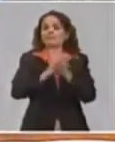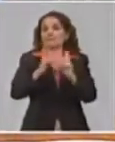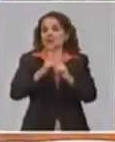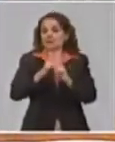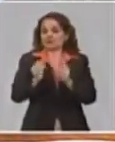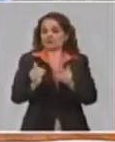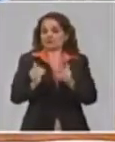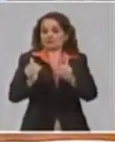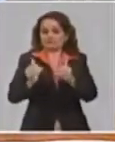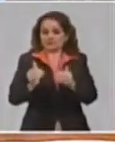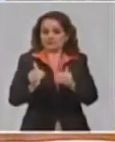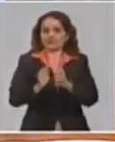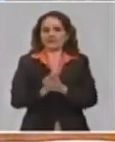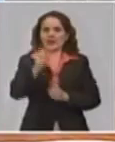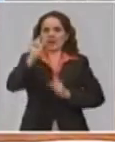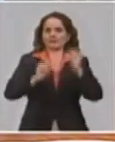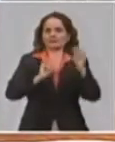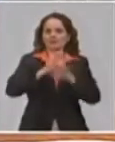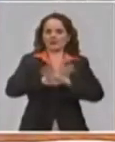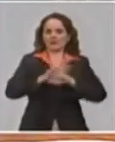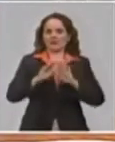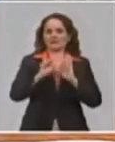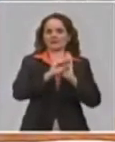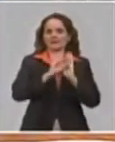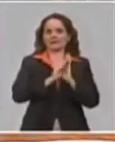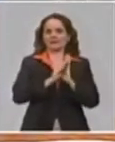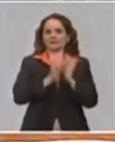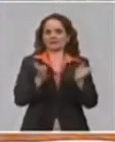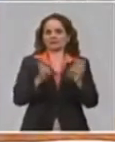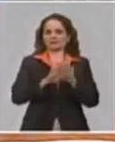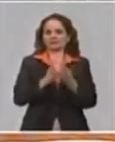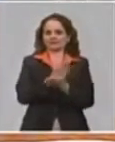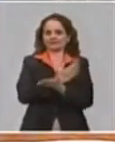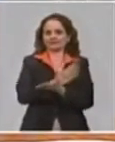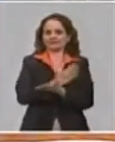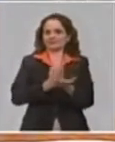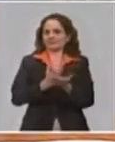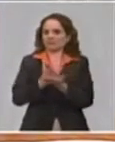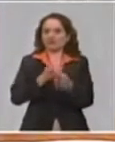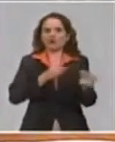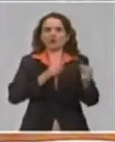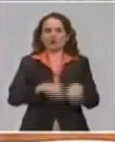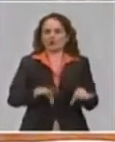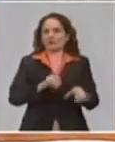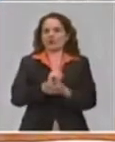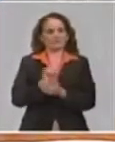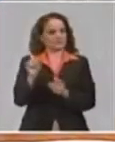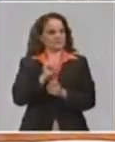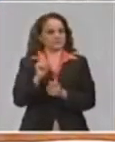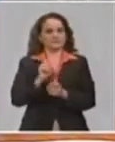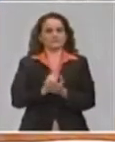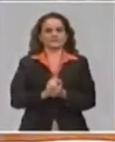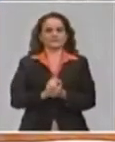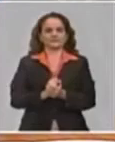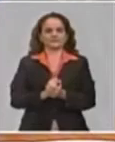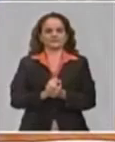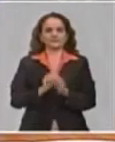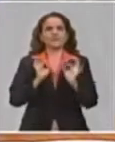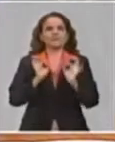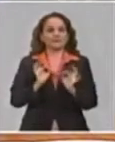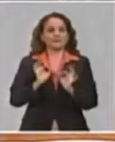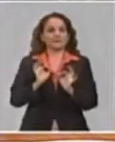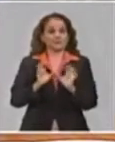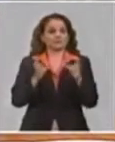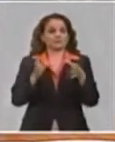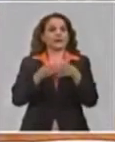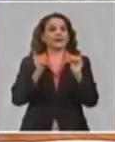pensaron que ya habían cesado estas medidas. En la reunión del grupo temporal que atiende todo